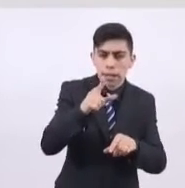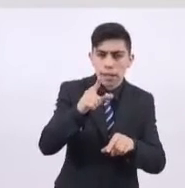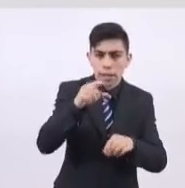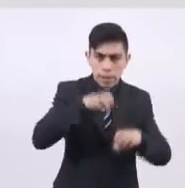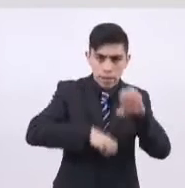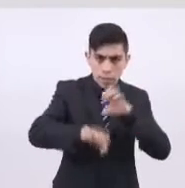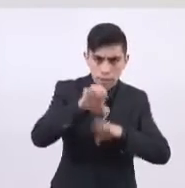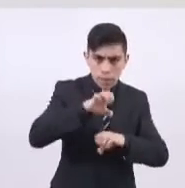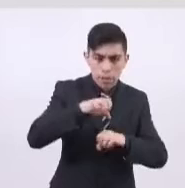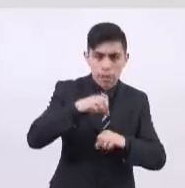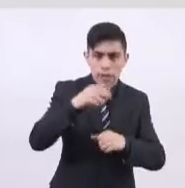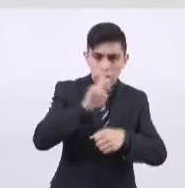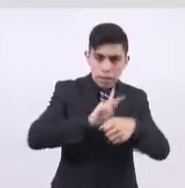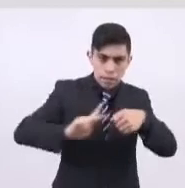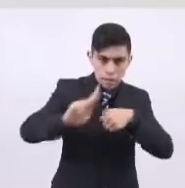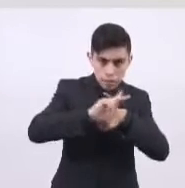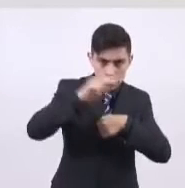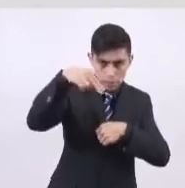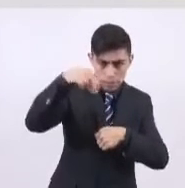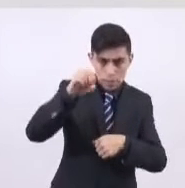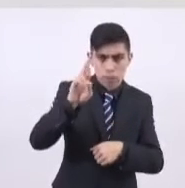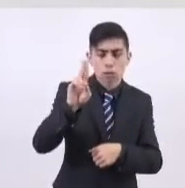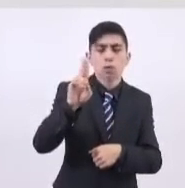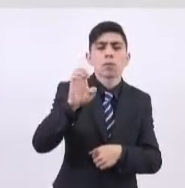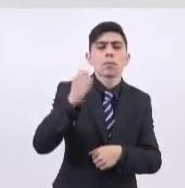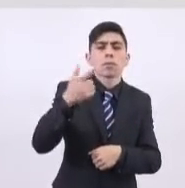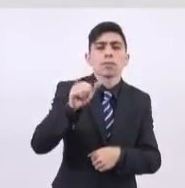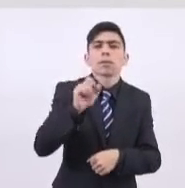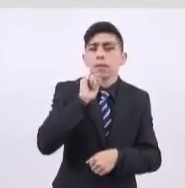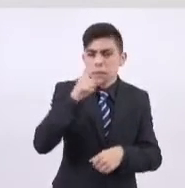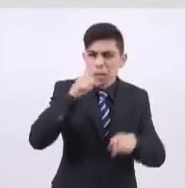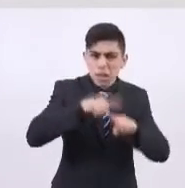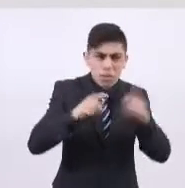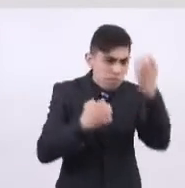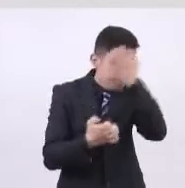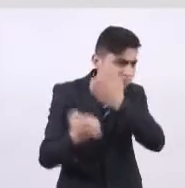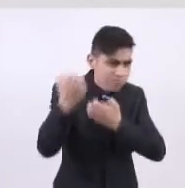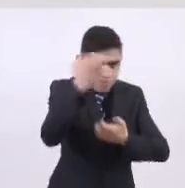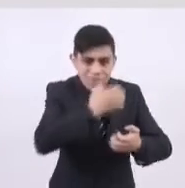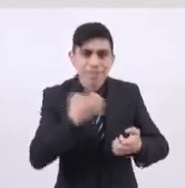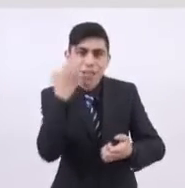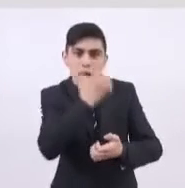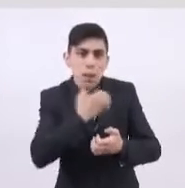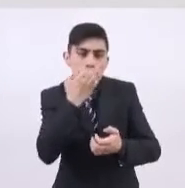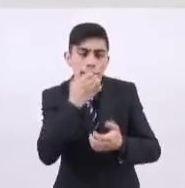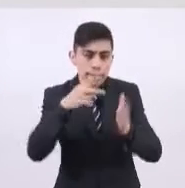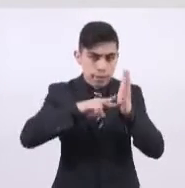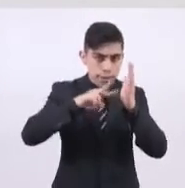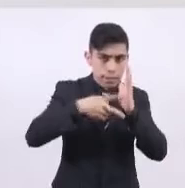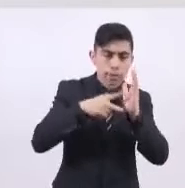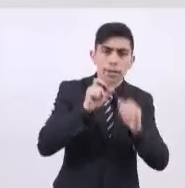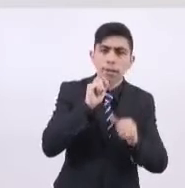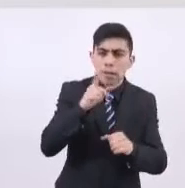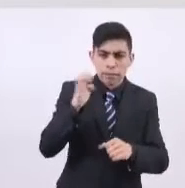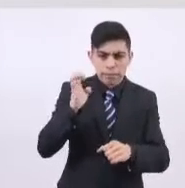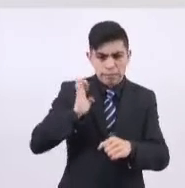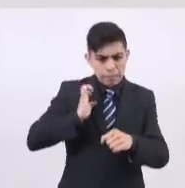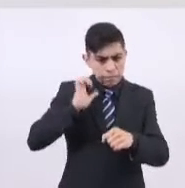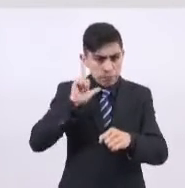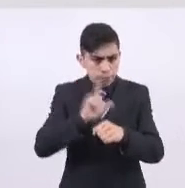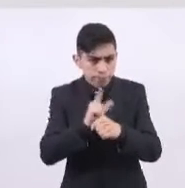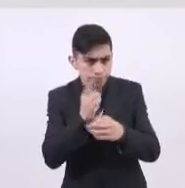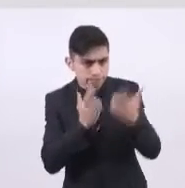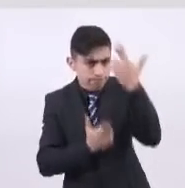los diferentes peritajes que elaboran los colegios de ingenieros y agrupaciones gremiales de especialistas para la conclusión